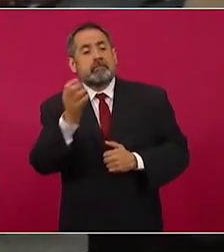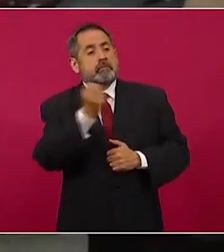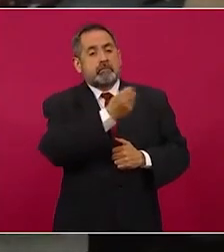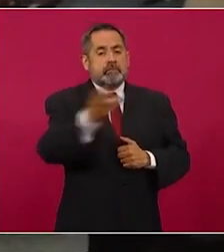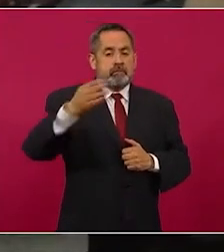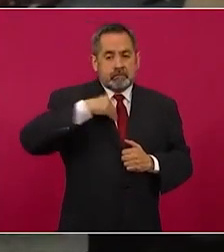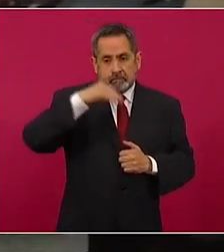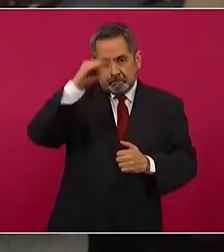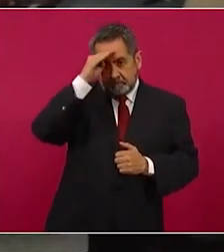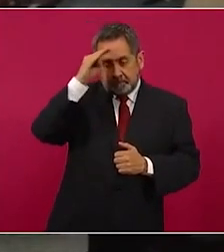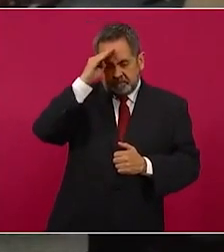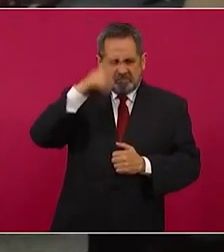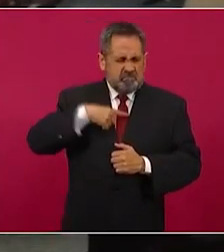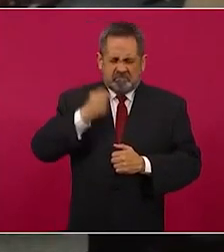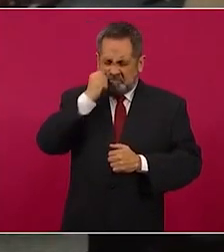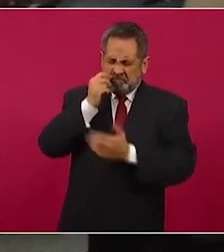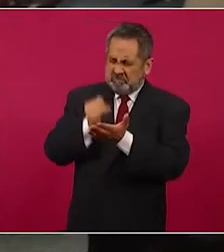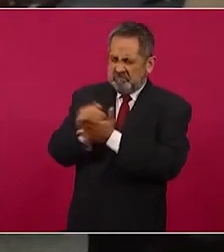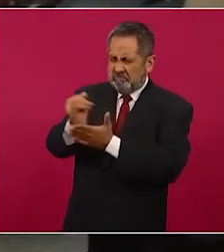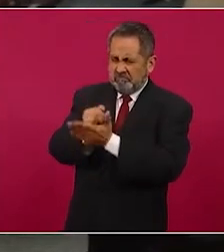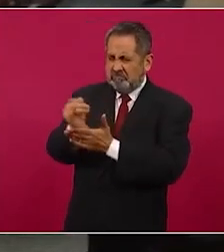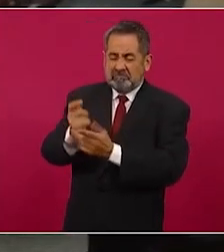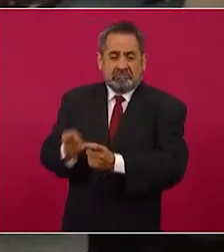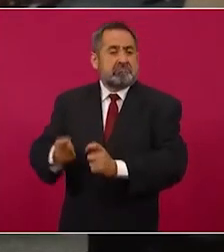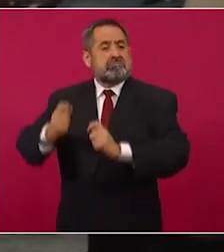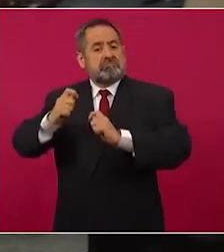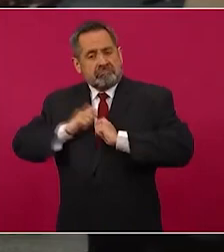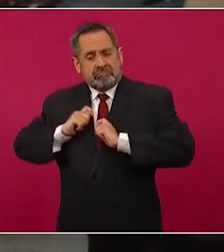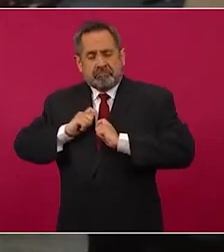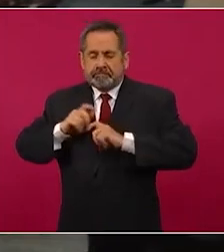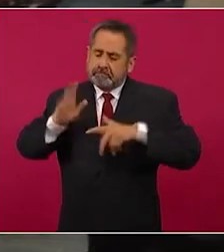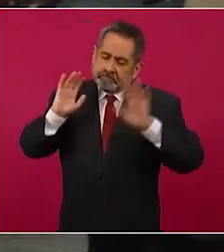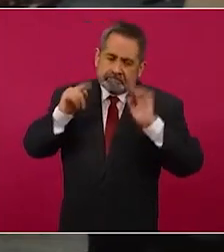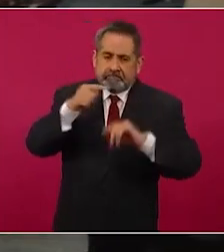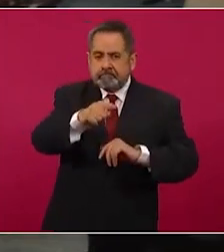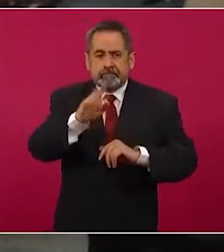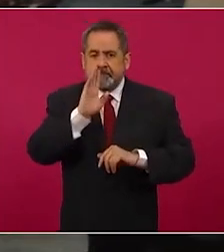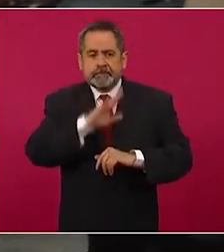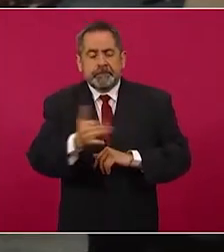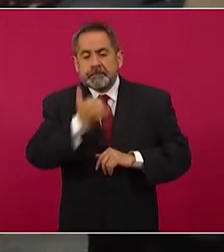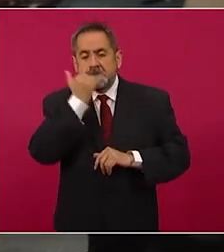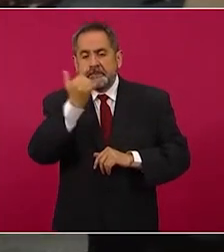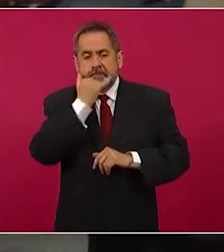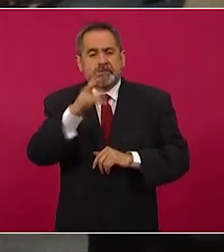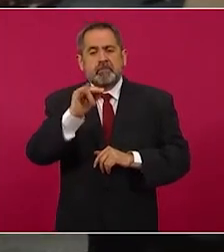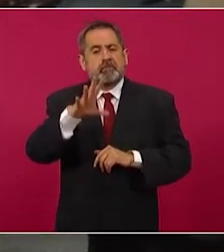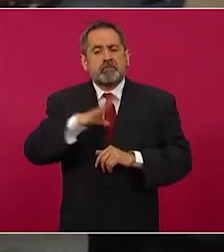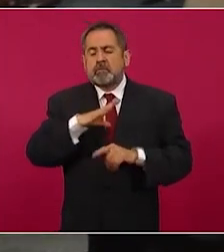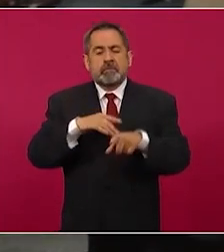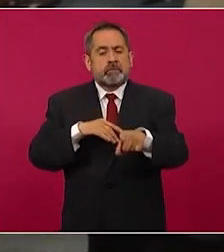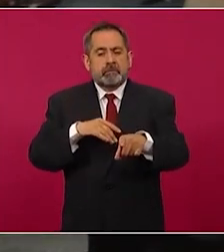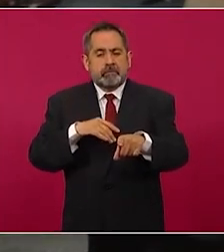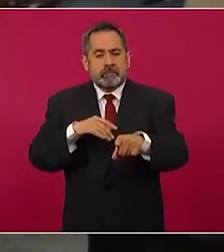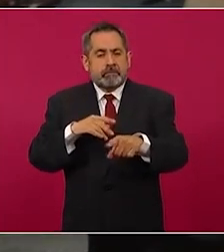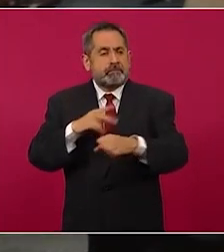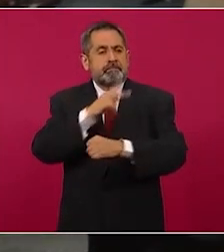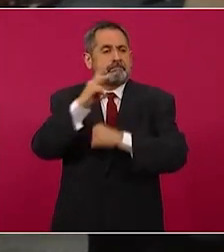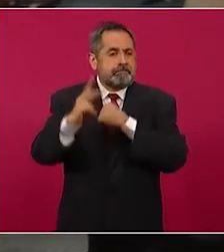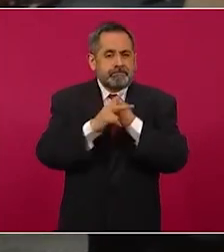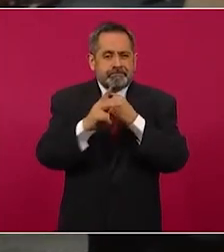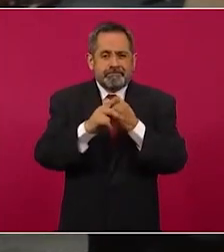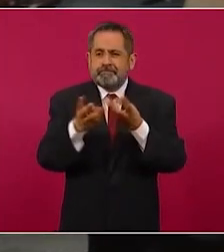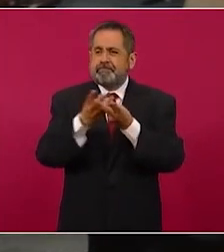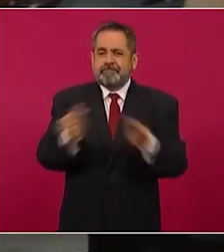pueden obtener el cargo o la posición política que anhelan, allá ellos. Se equivocan porque no va a quedar país para nadie,